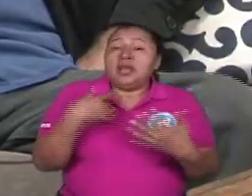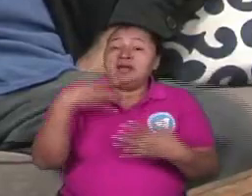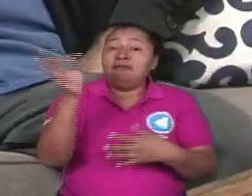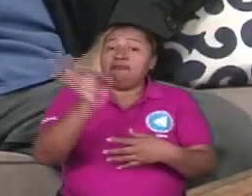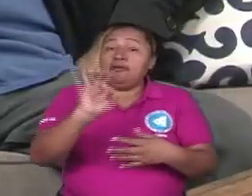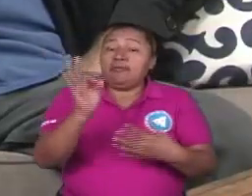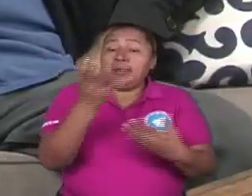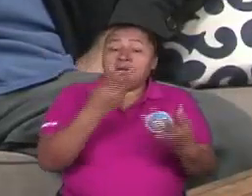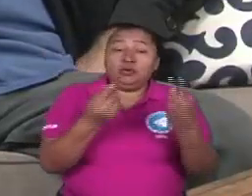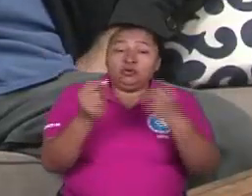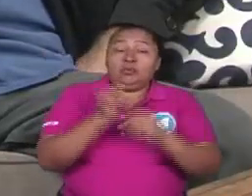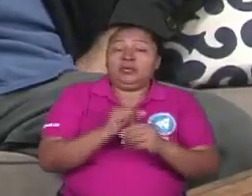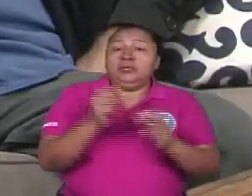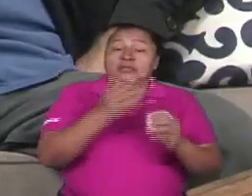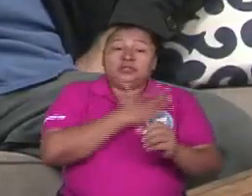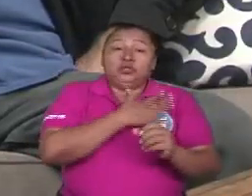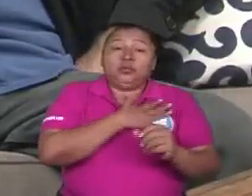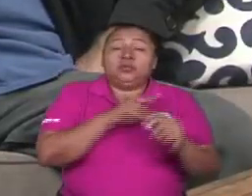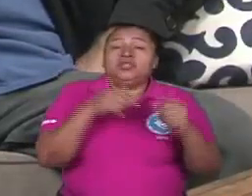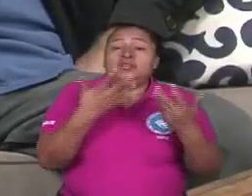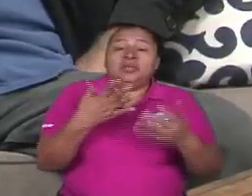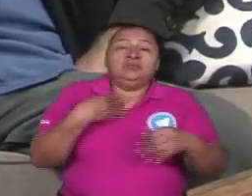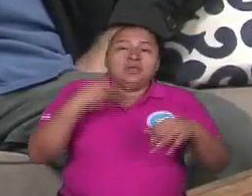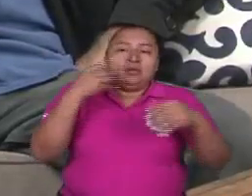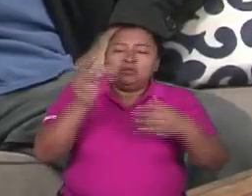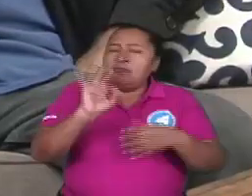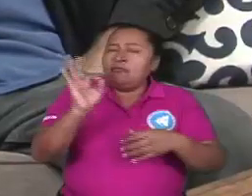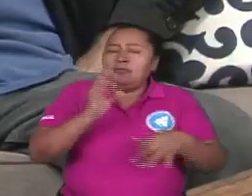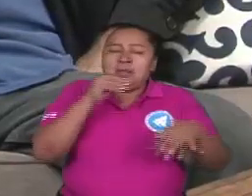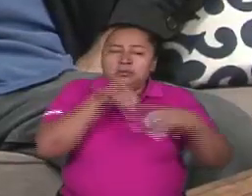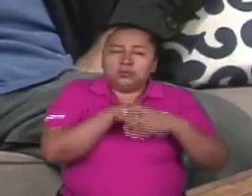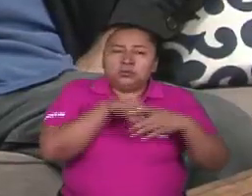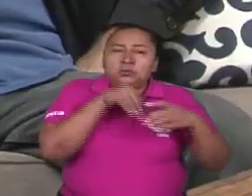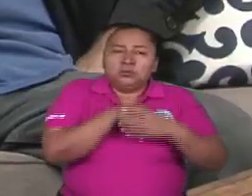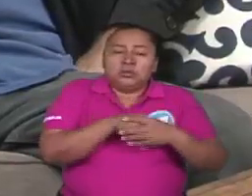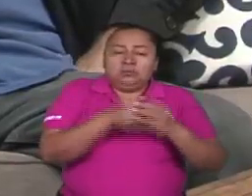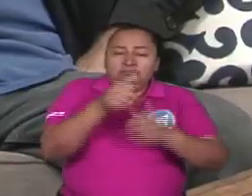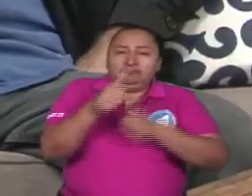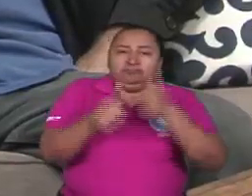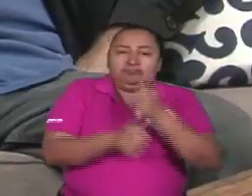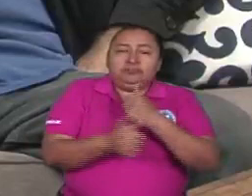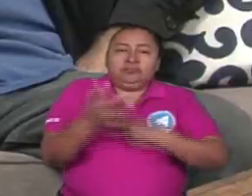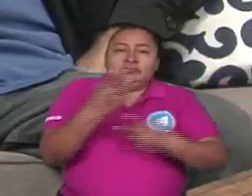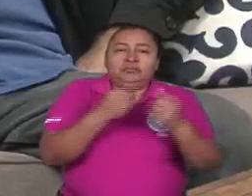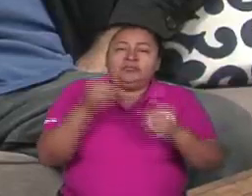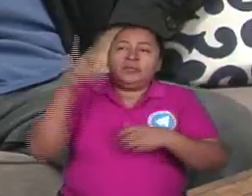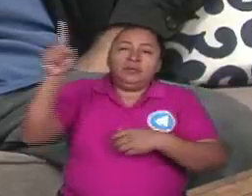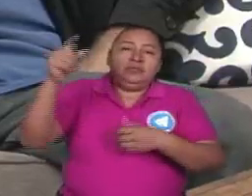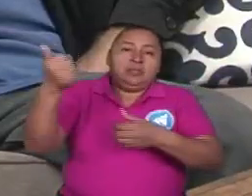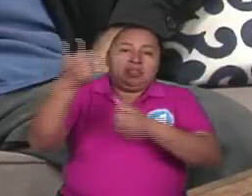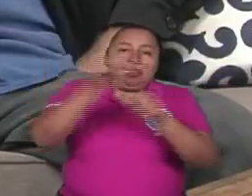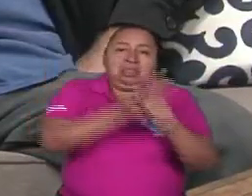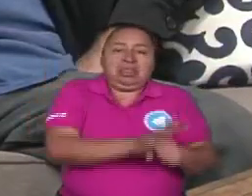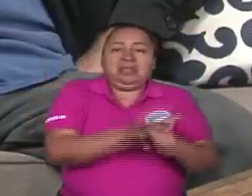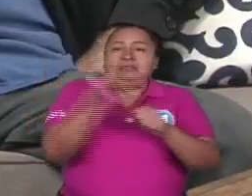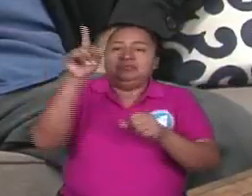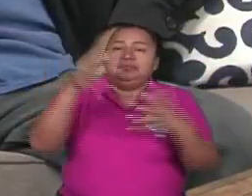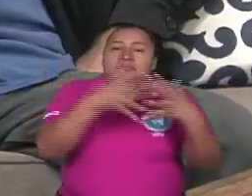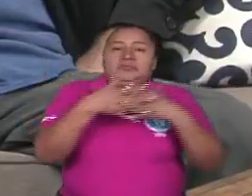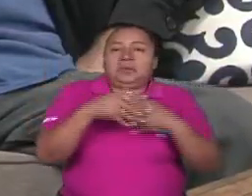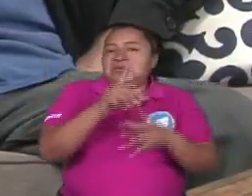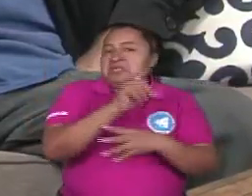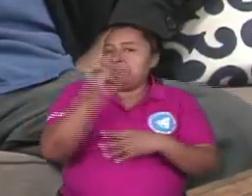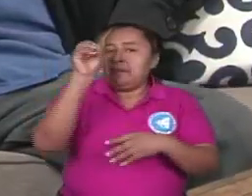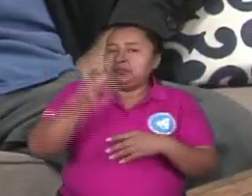económico del somocismo era un modelo acumulador, subordinado a la economía de los Estados Unidos casi el 100%.